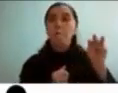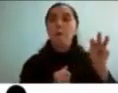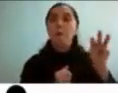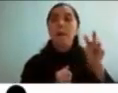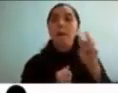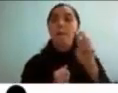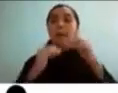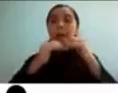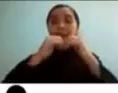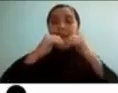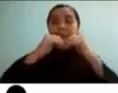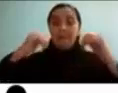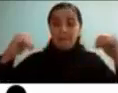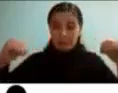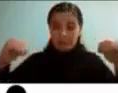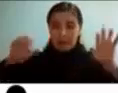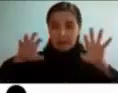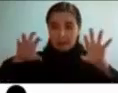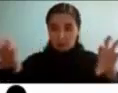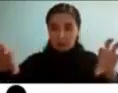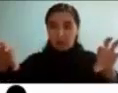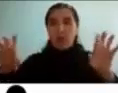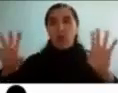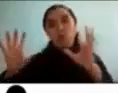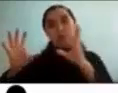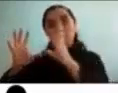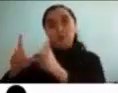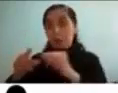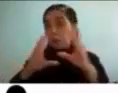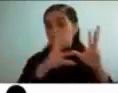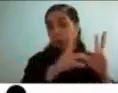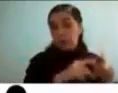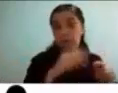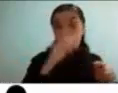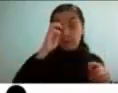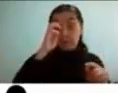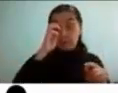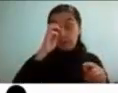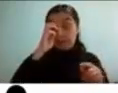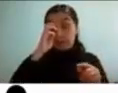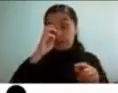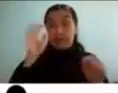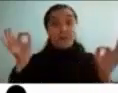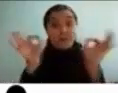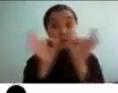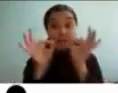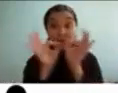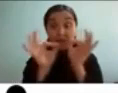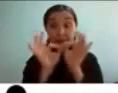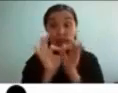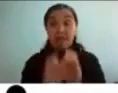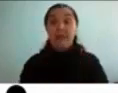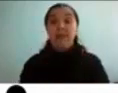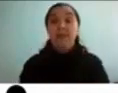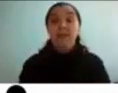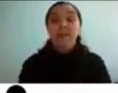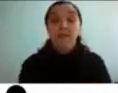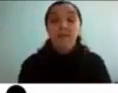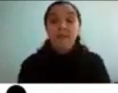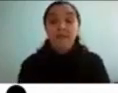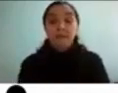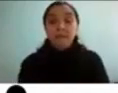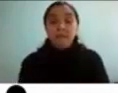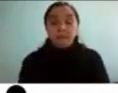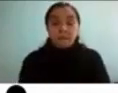tuvo como su pareja aparte les voy a explicar un poco igual a grandes rasgos no voy a entrar en estos detalles